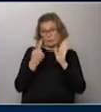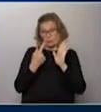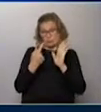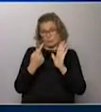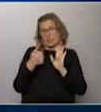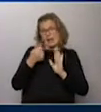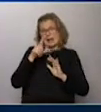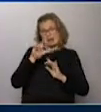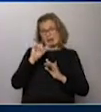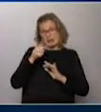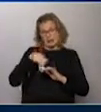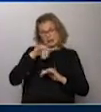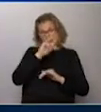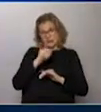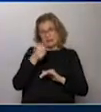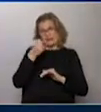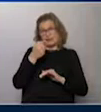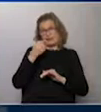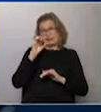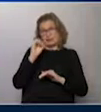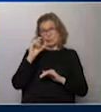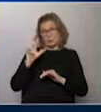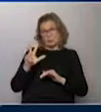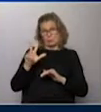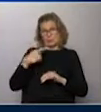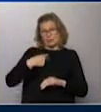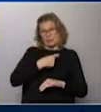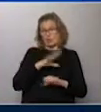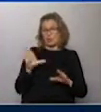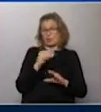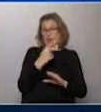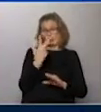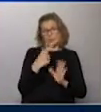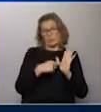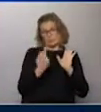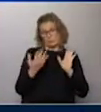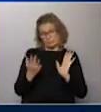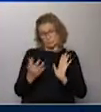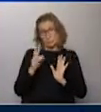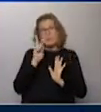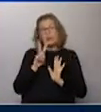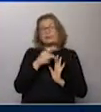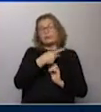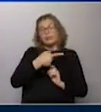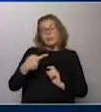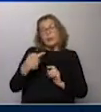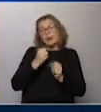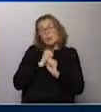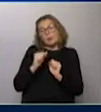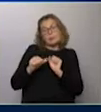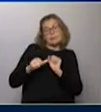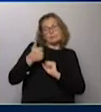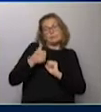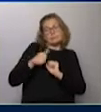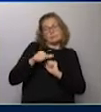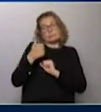están últimos con cero puntos. Y en lo peor, están todos con tres. Por lo tanto, hay ver si esta semana los dos pueden sacar ventaja en ese sentido y